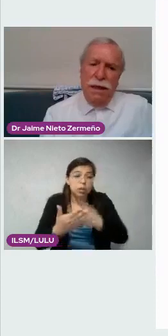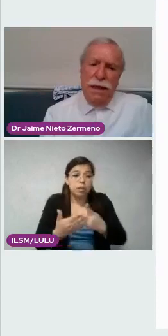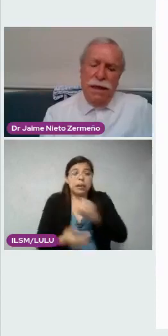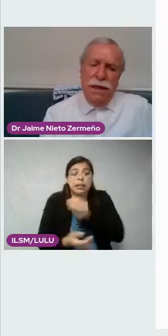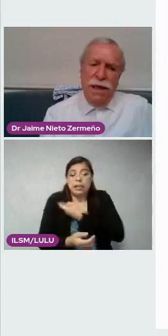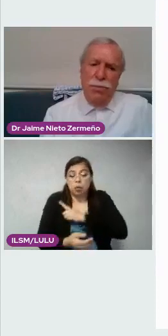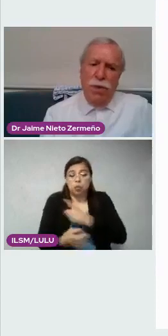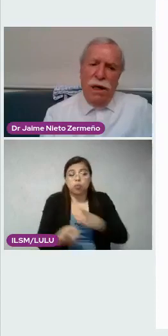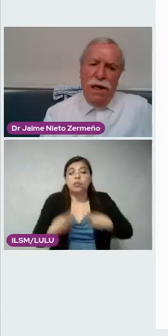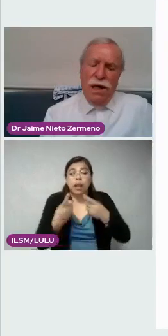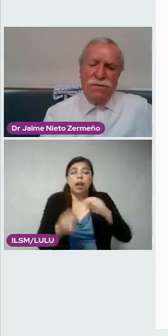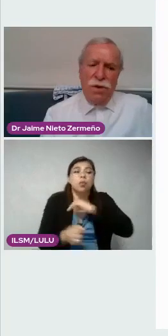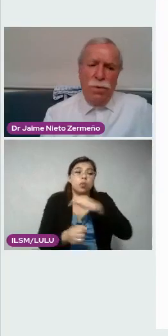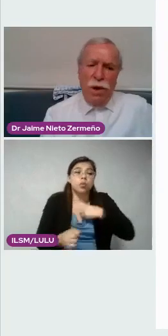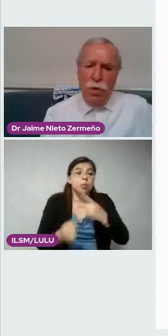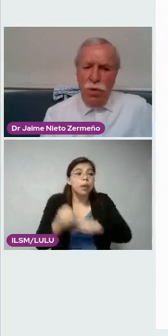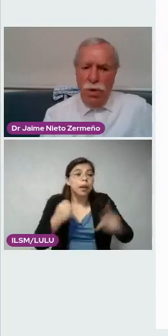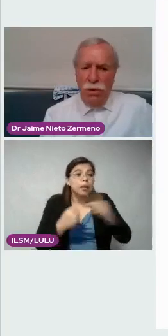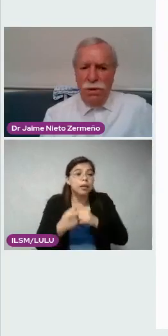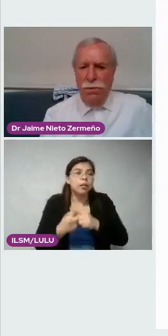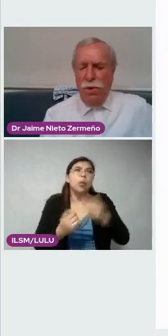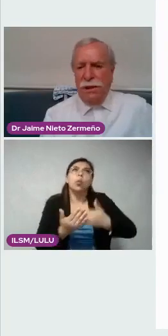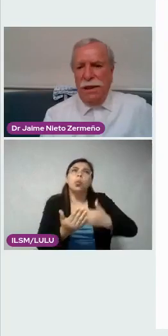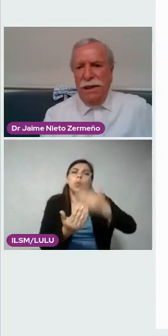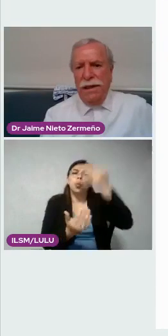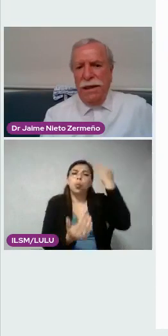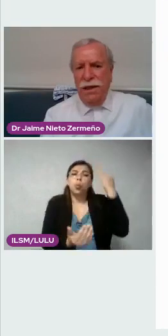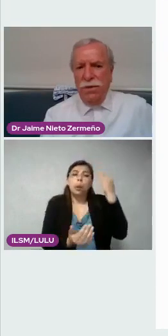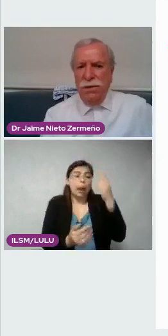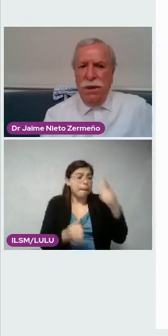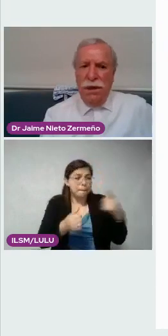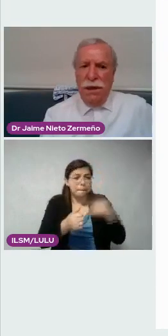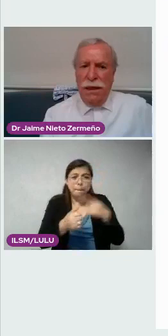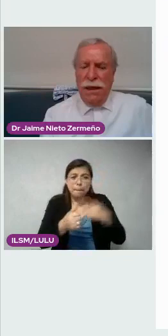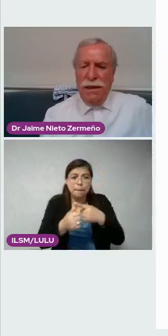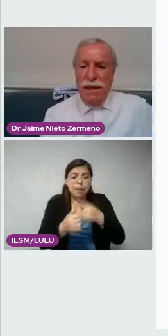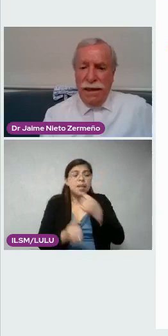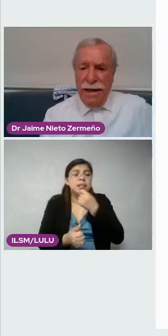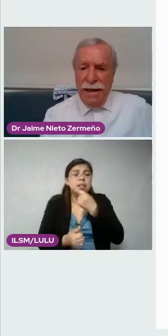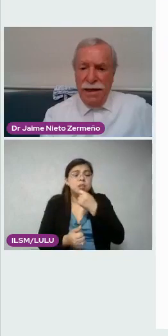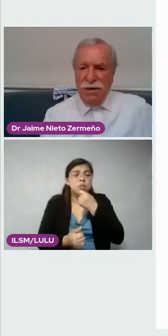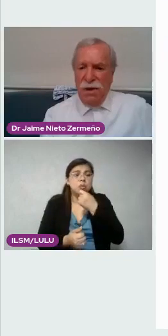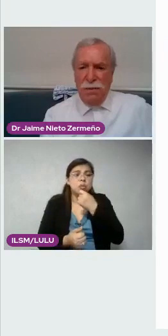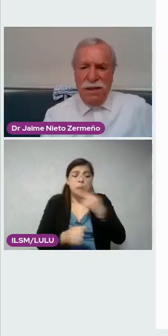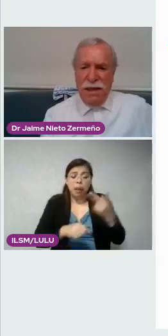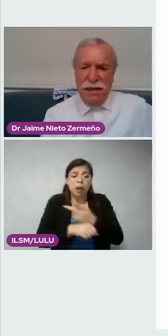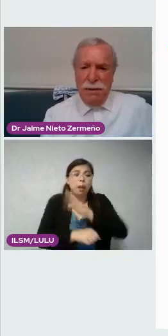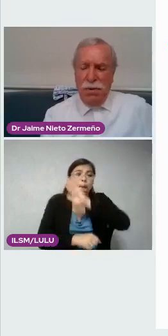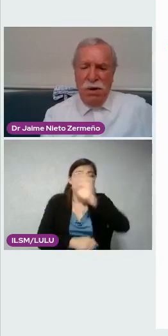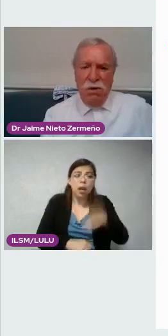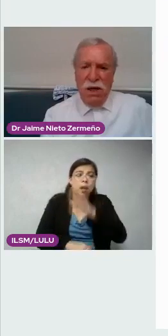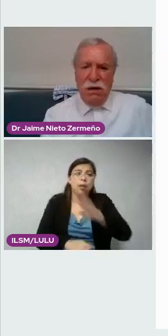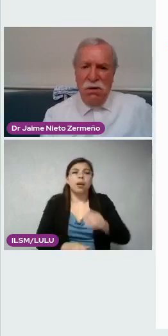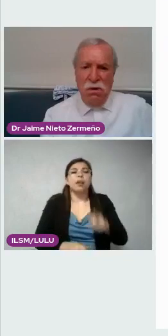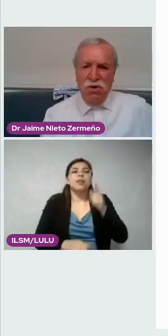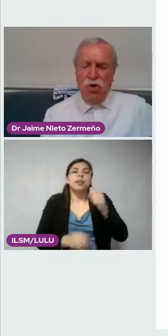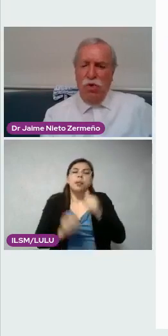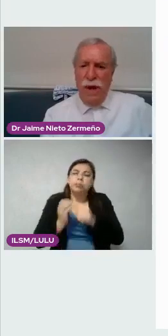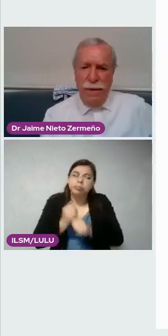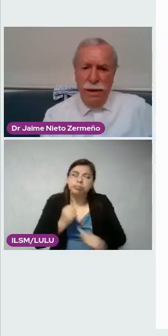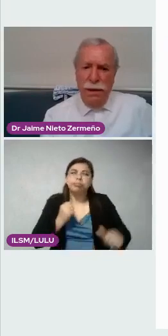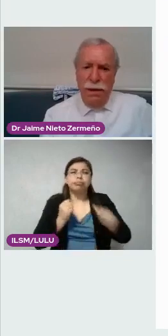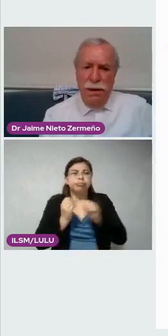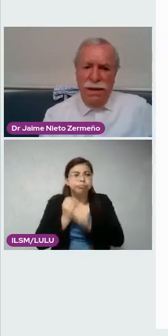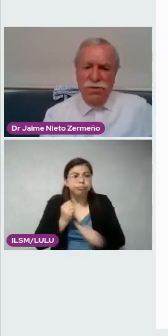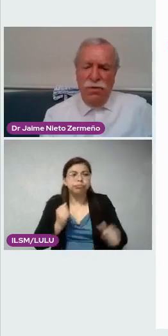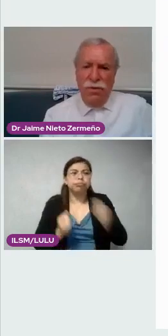En, en aquella época, la causa número uno de mortalidad de niños era diarrea. Actualmente anda por el lugar ocho